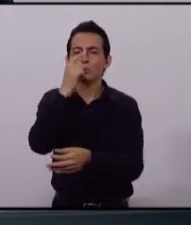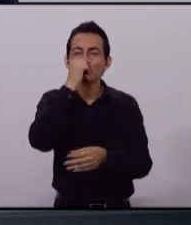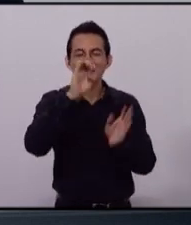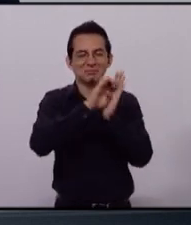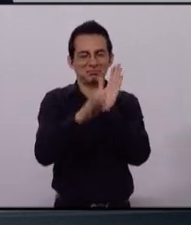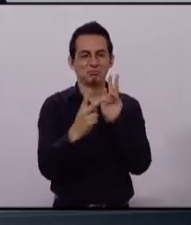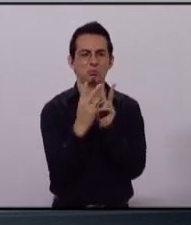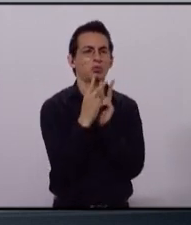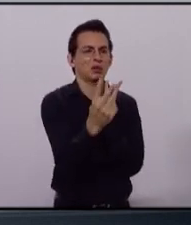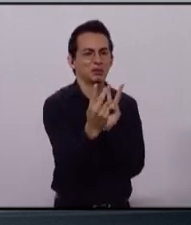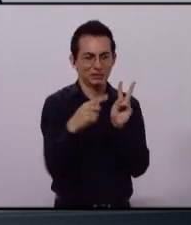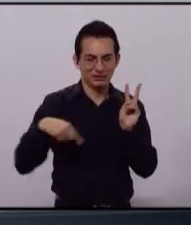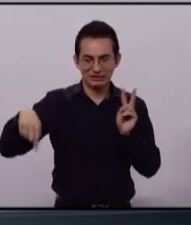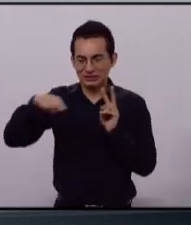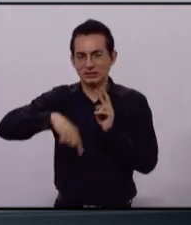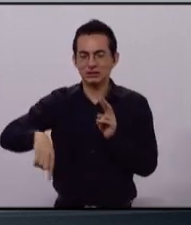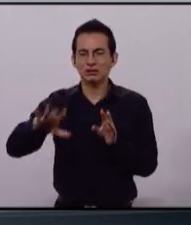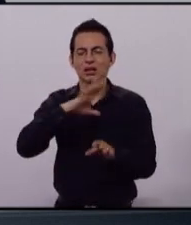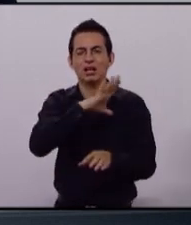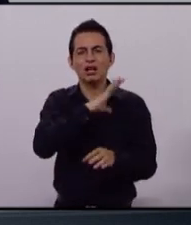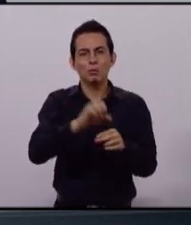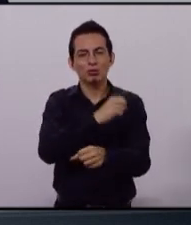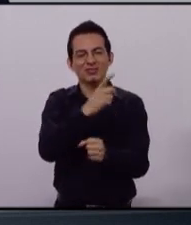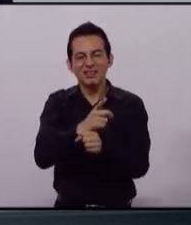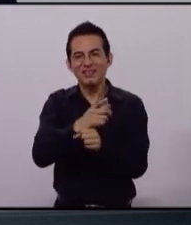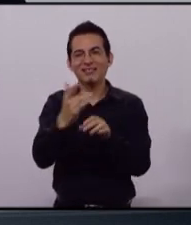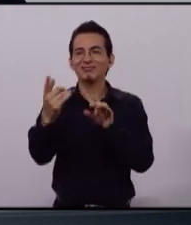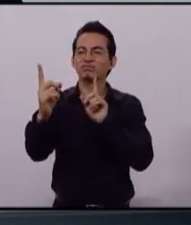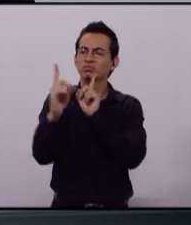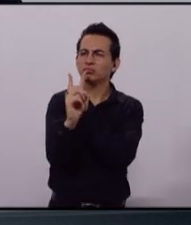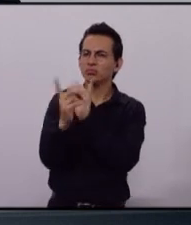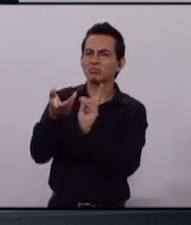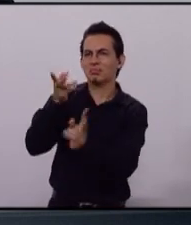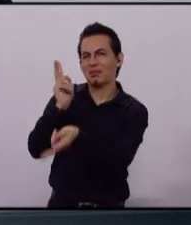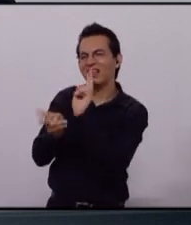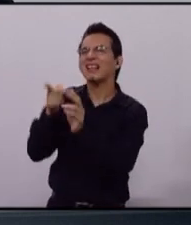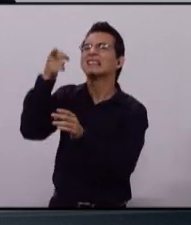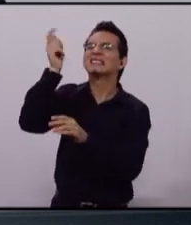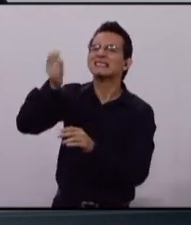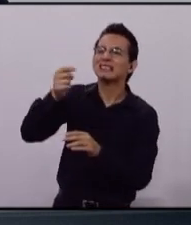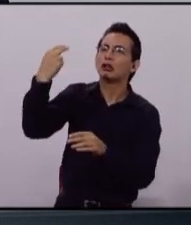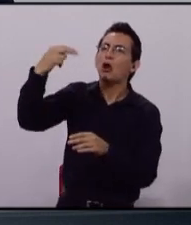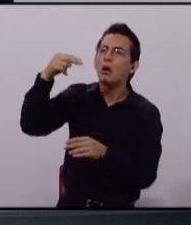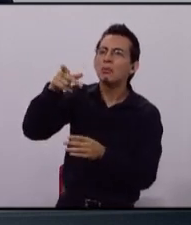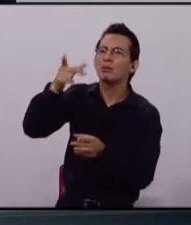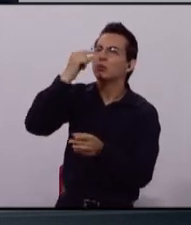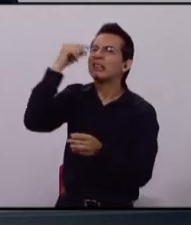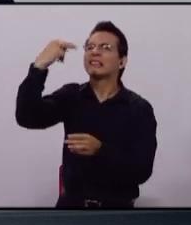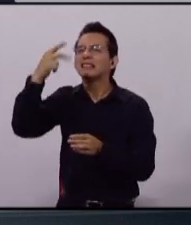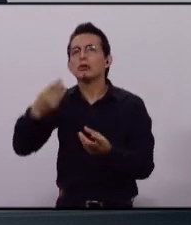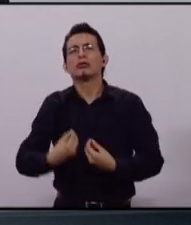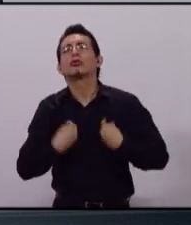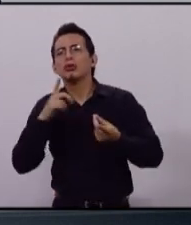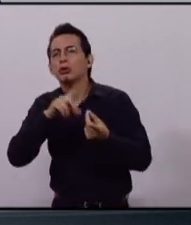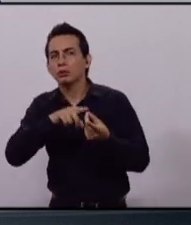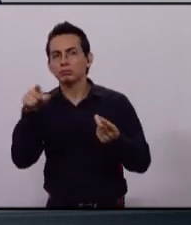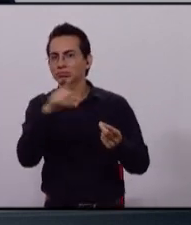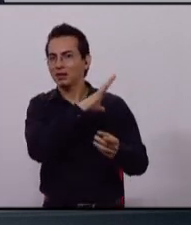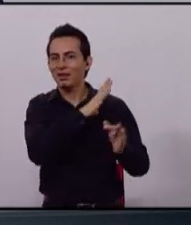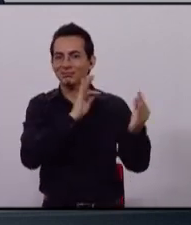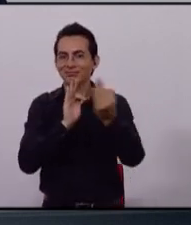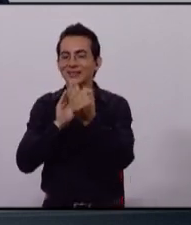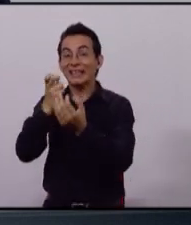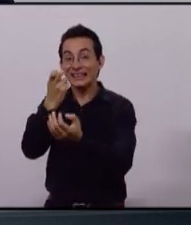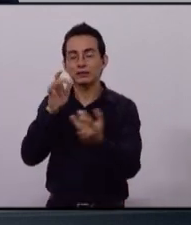vecino de esta ciudad, tenías la oportunidad de conocerlo, de saber cómo se llama y de saber dónde vive. Y que a través de ese